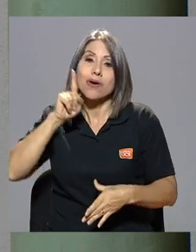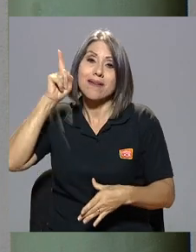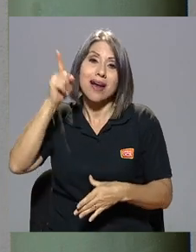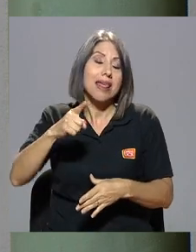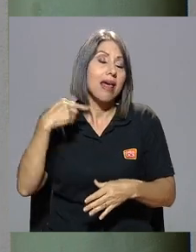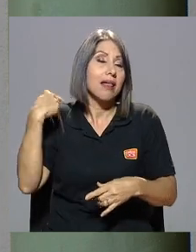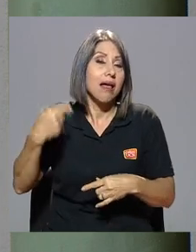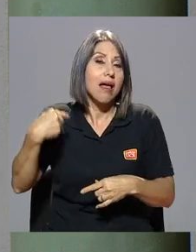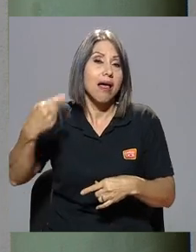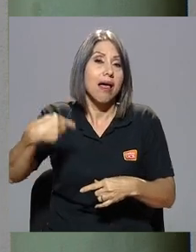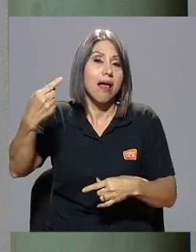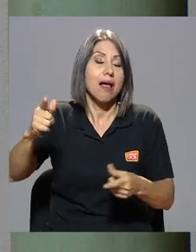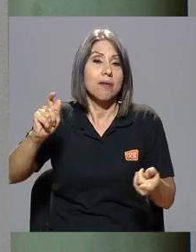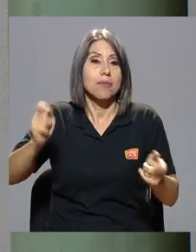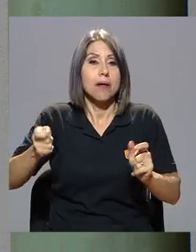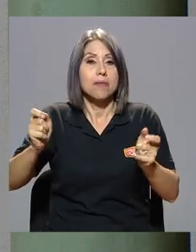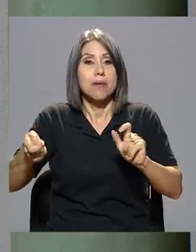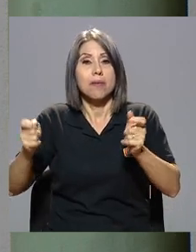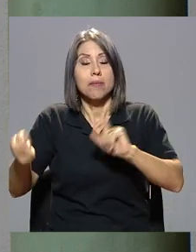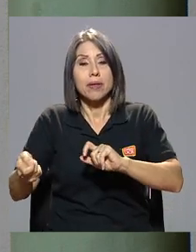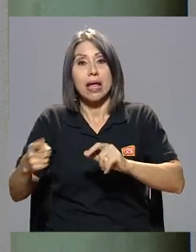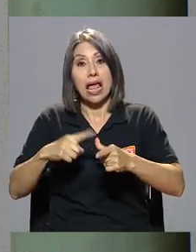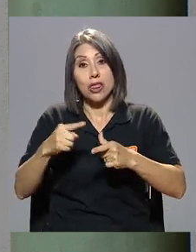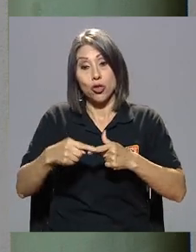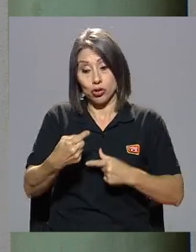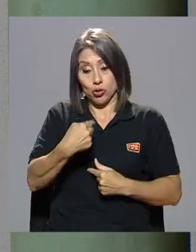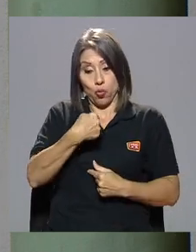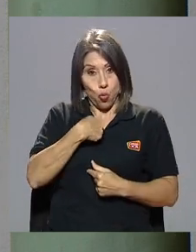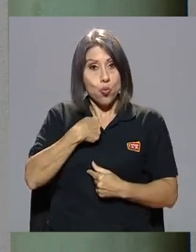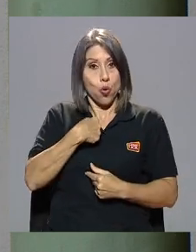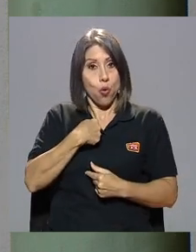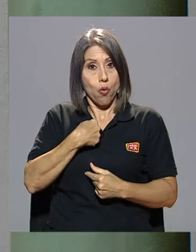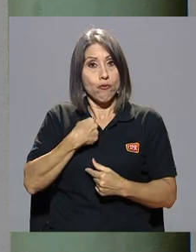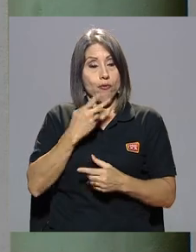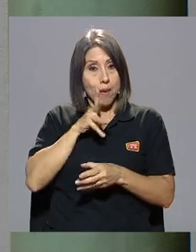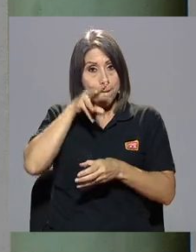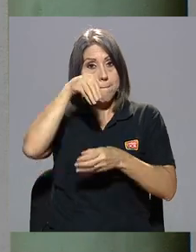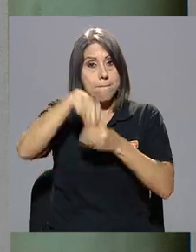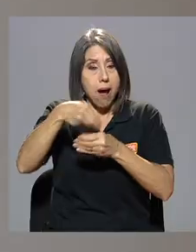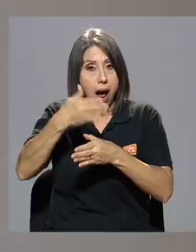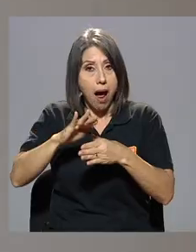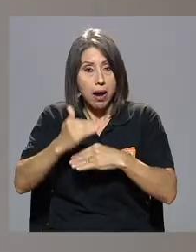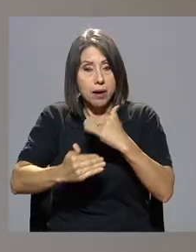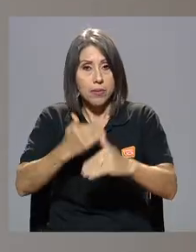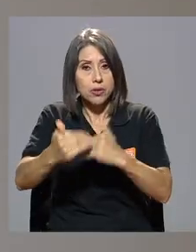que está en eterno cambio entonces uno fue un factor dentro de ese proceso